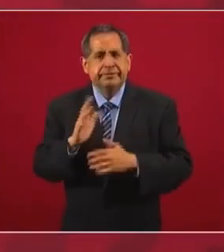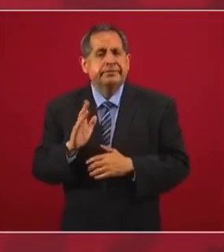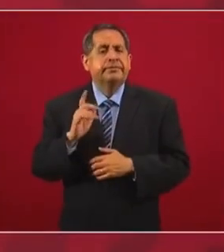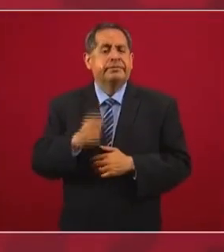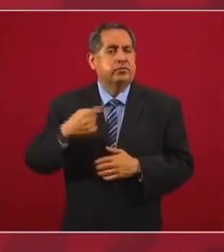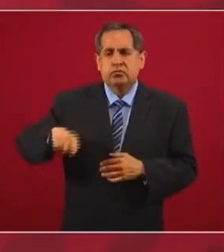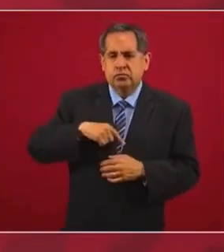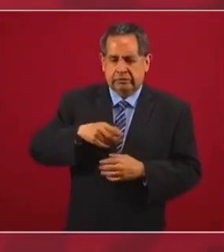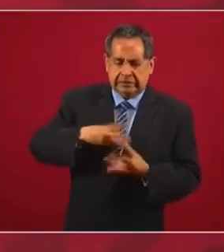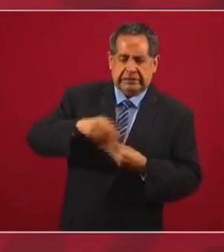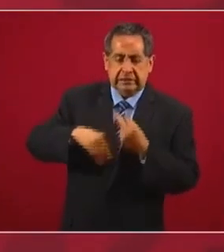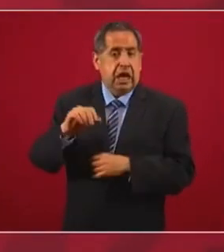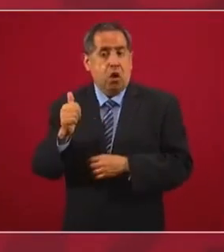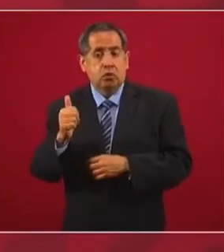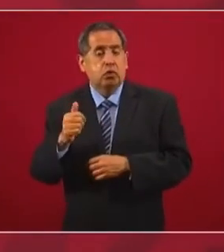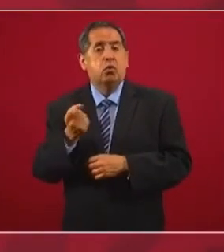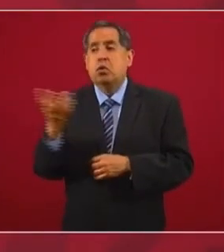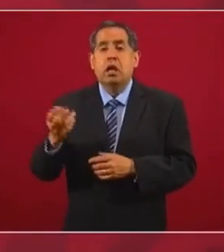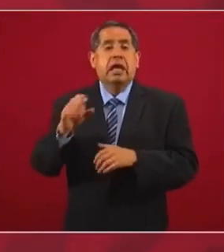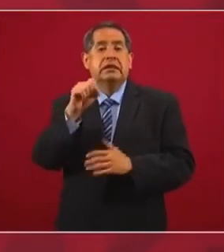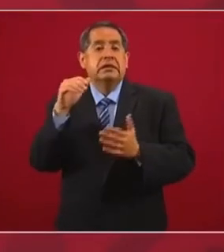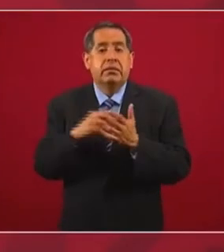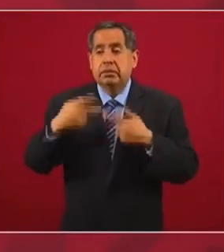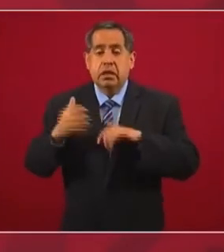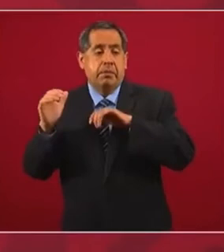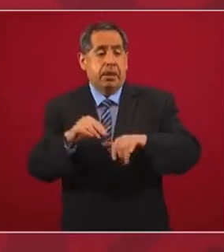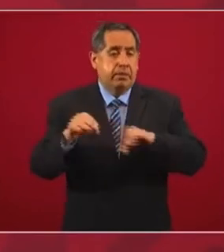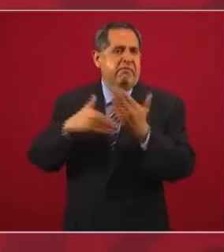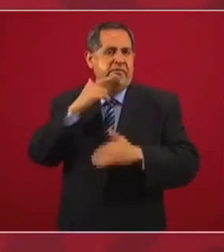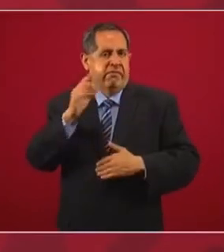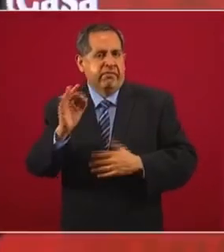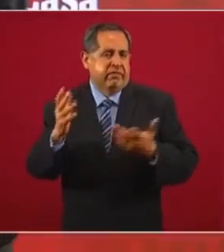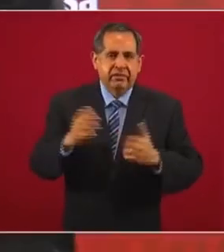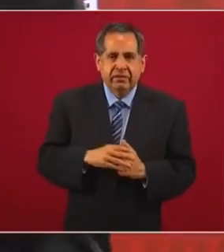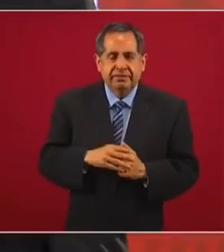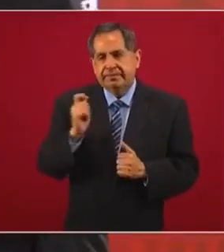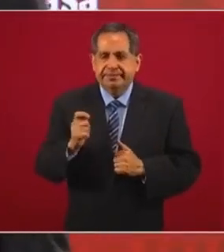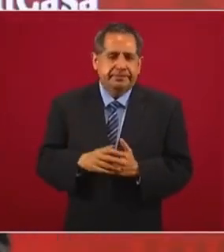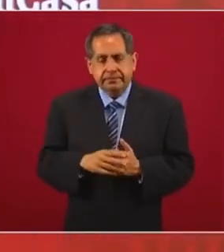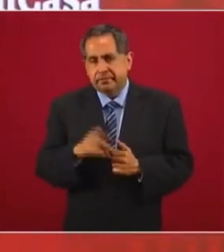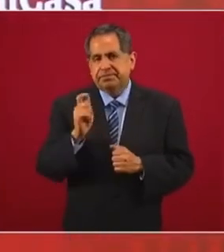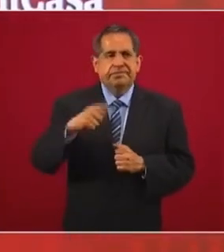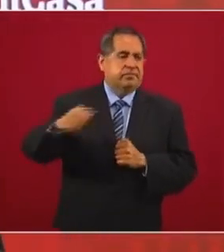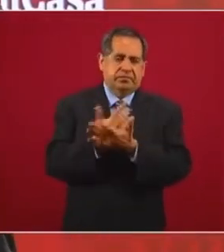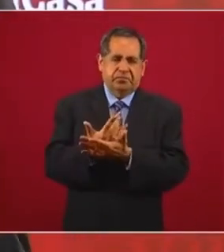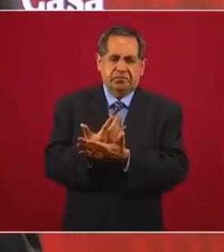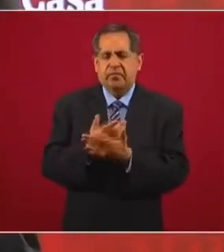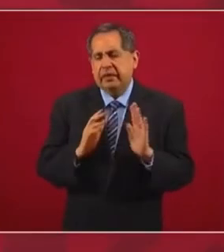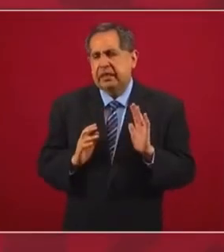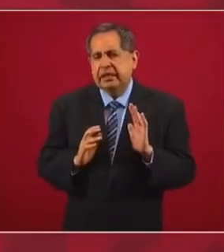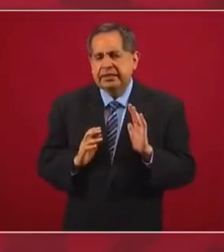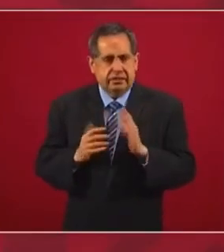recuperado en agosto 60 mil empleos. 50 mil. De modo que hay que esperarnos.